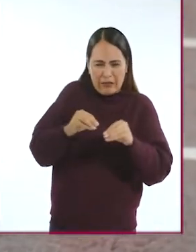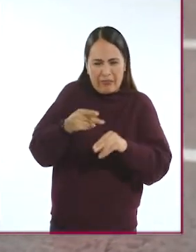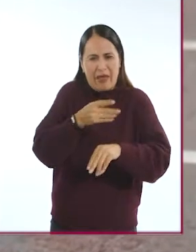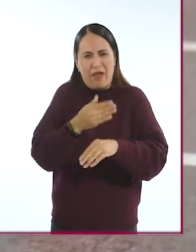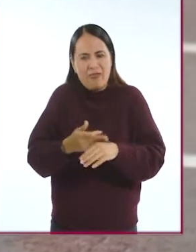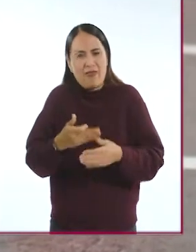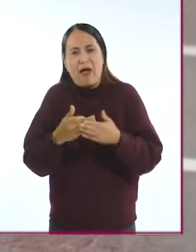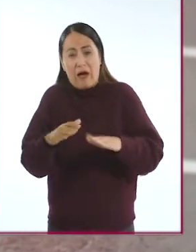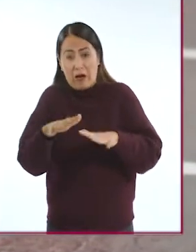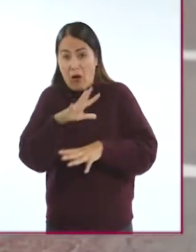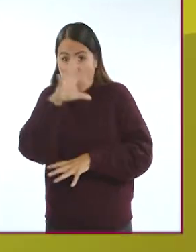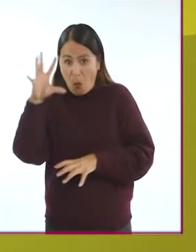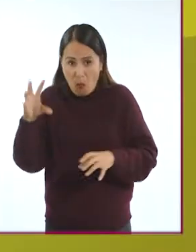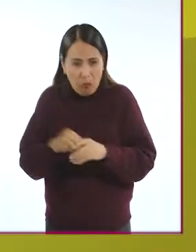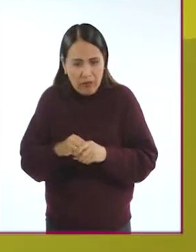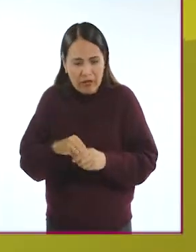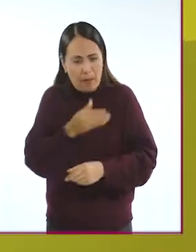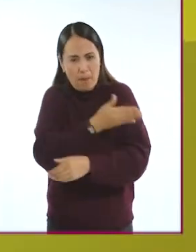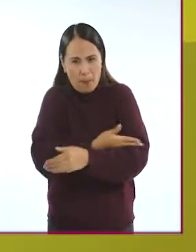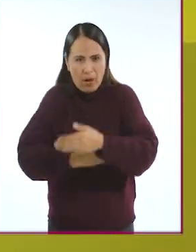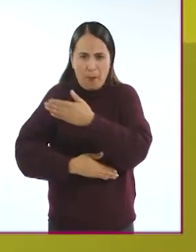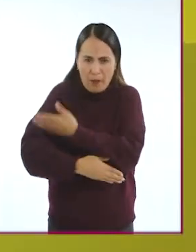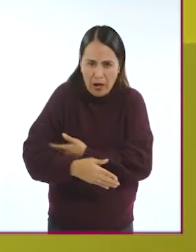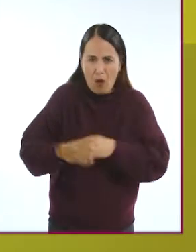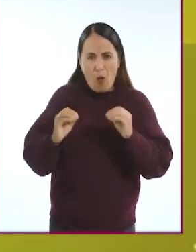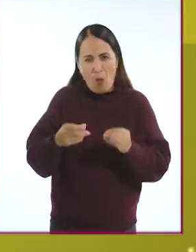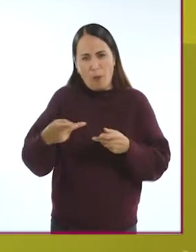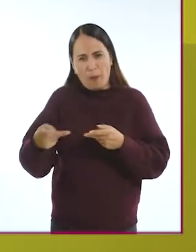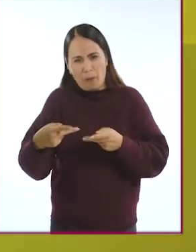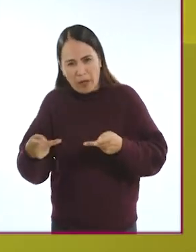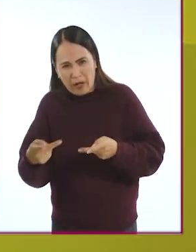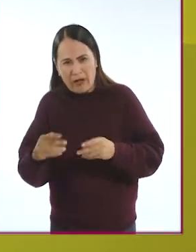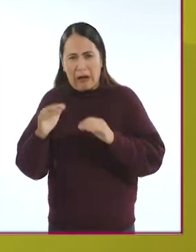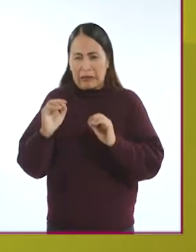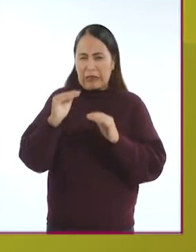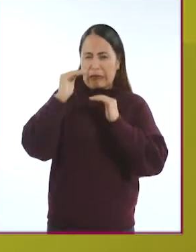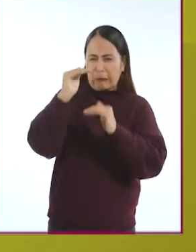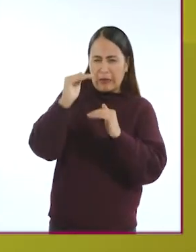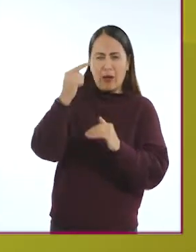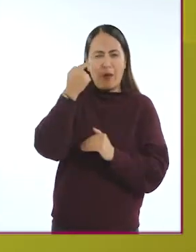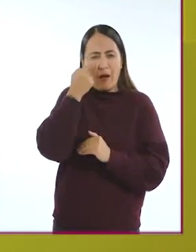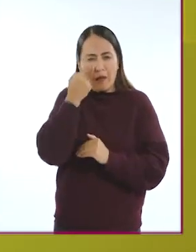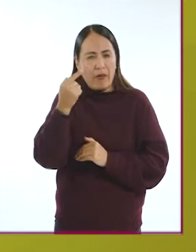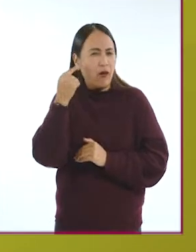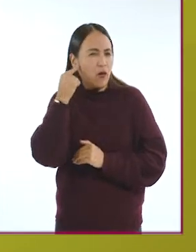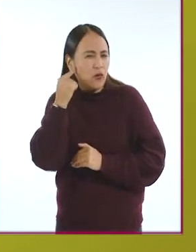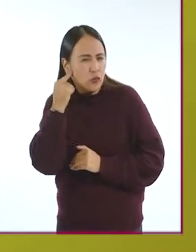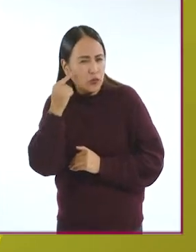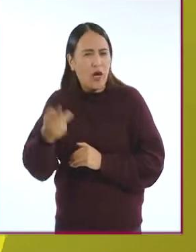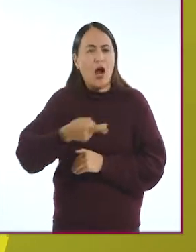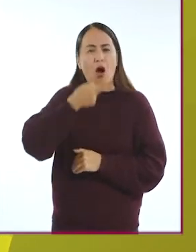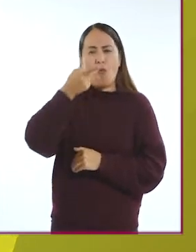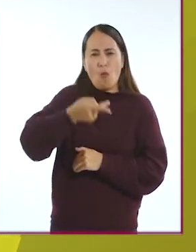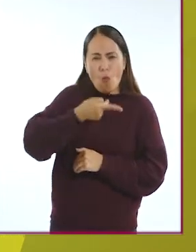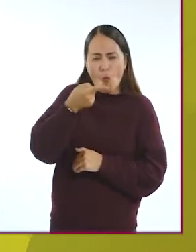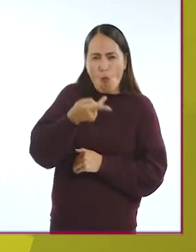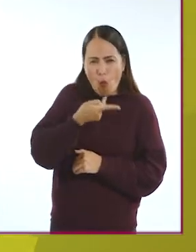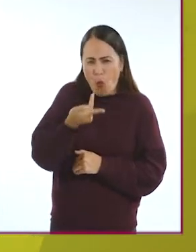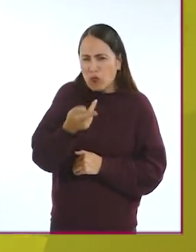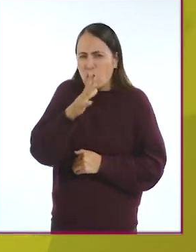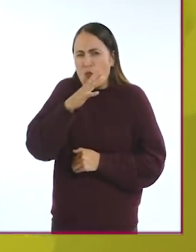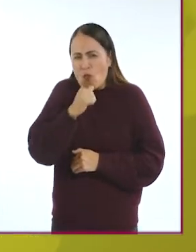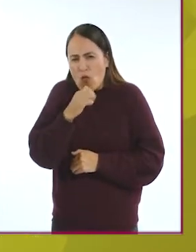extremidades inferiores o superiores, quienes tienen capacidad limitada para ver, oír, hablar o con